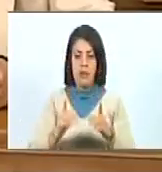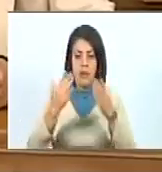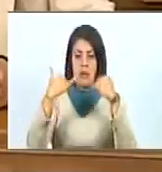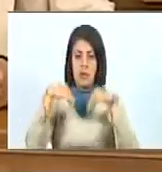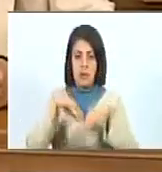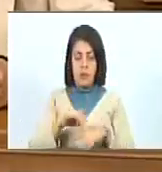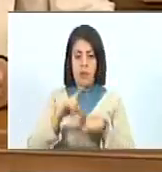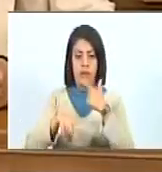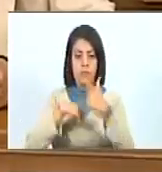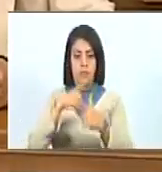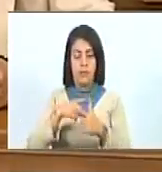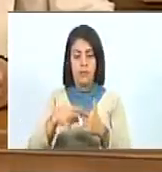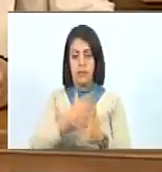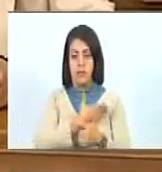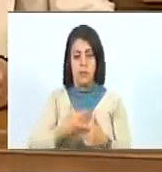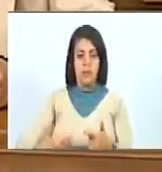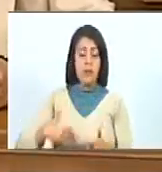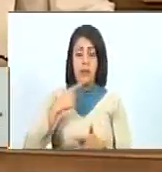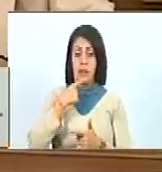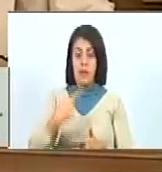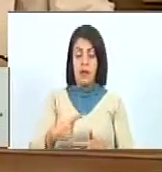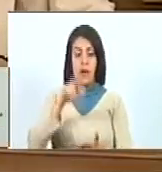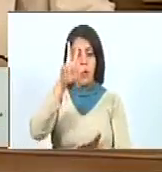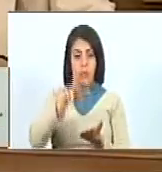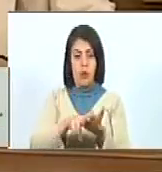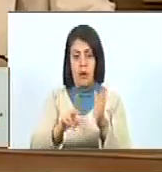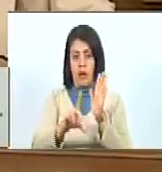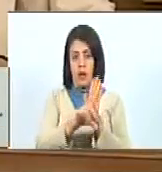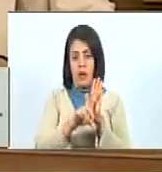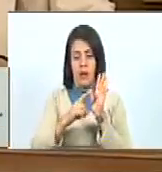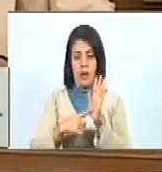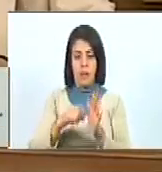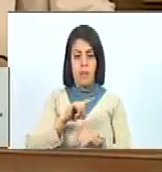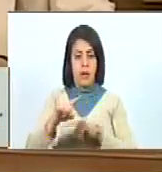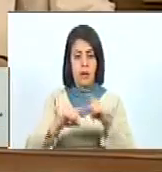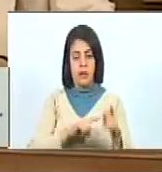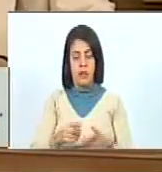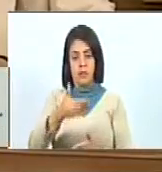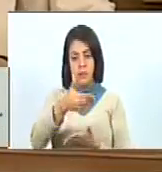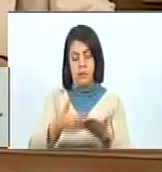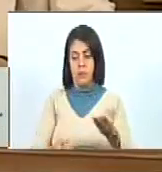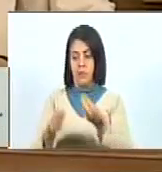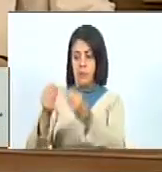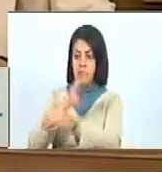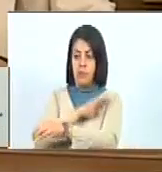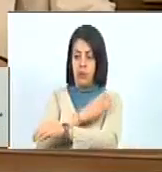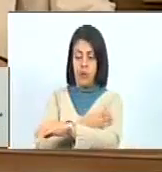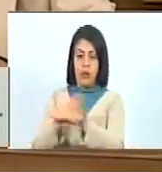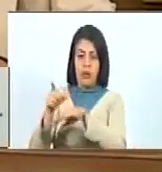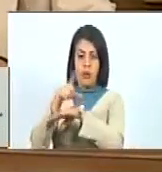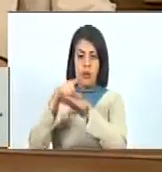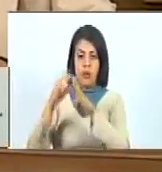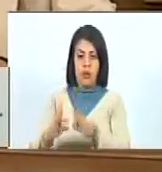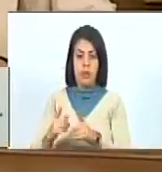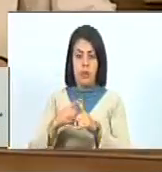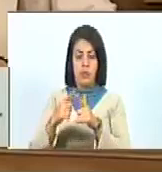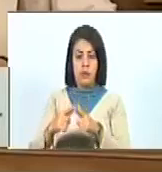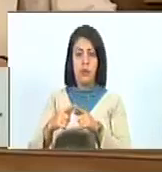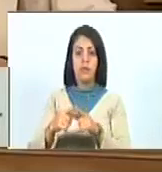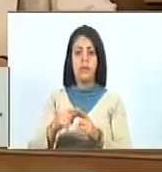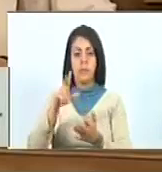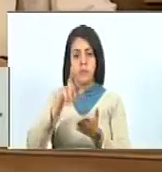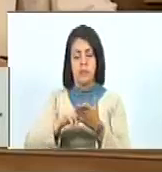En consecuencia, el presidente declaró sancionada la ley y ordenó su remisión al Poder Ejecutivo a los fines de su